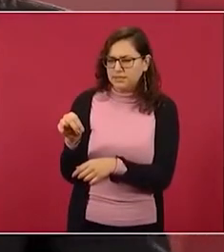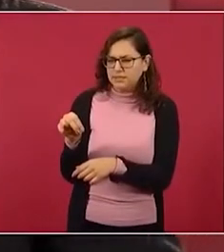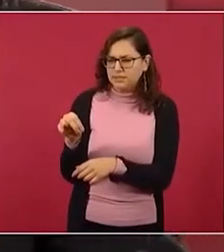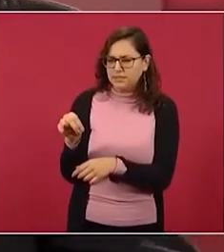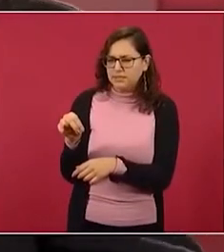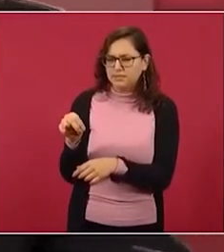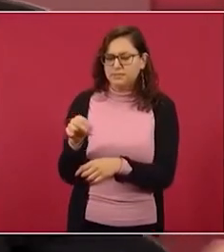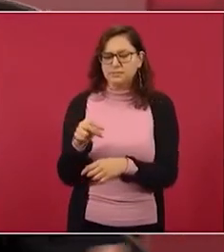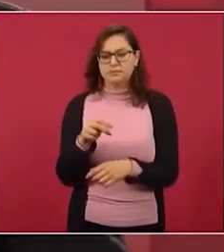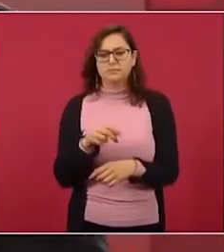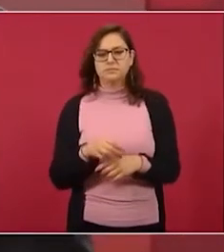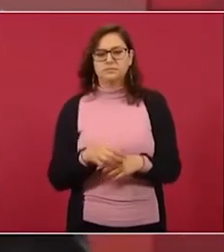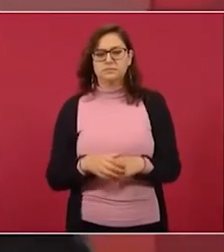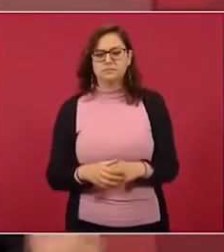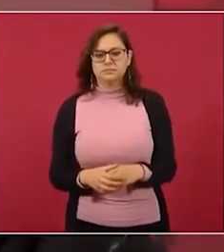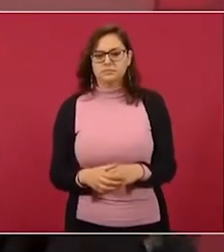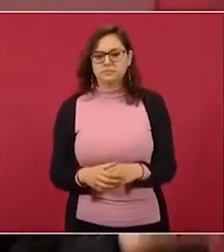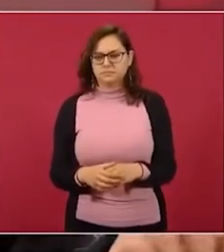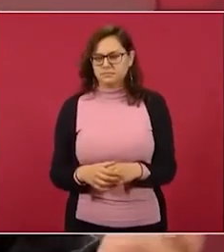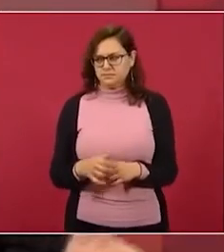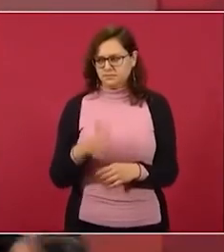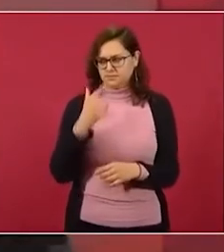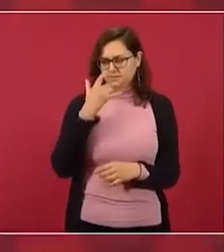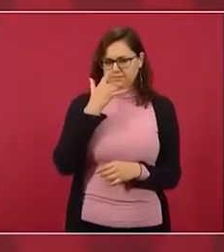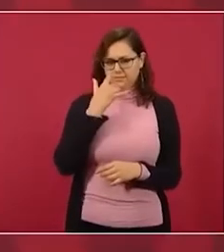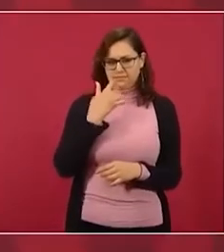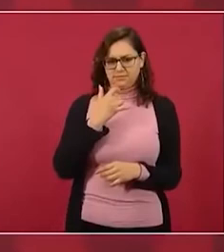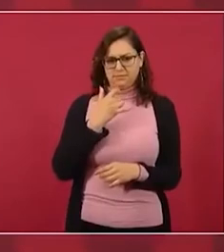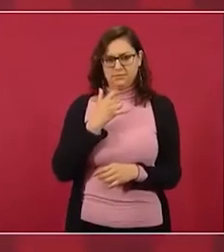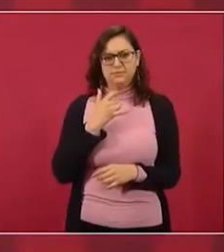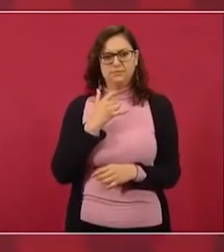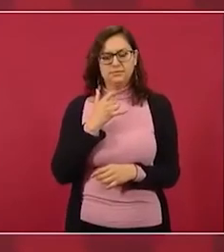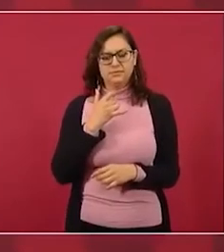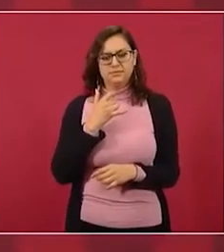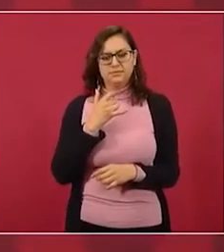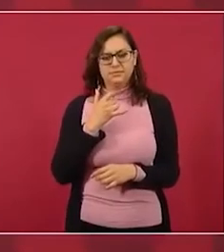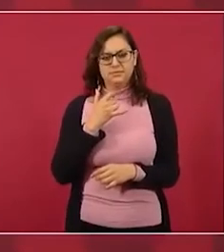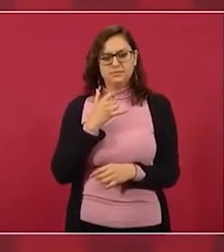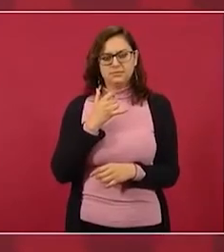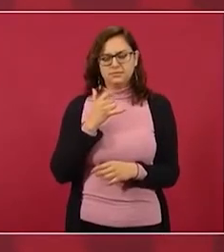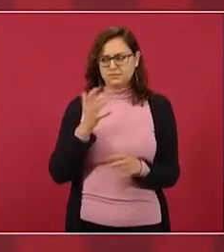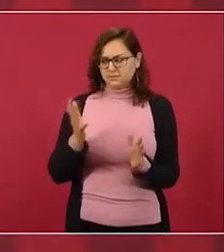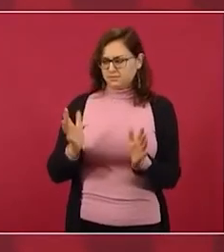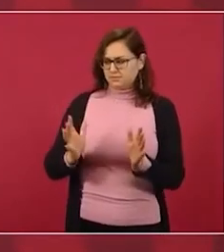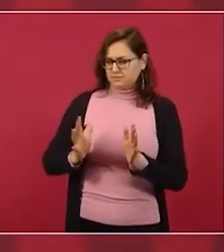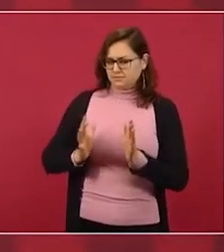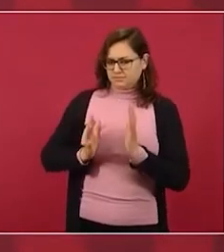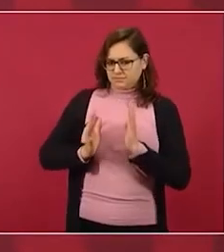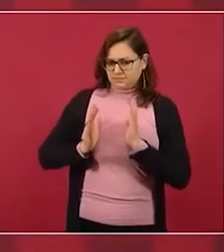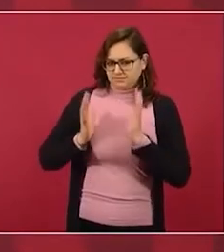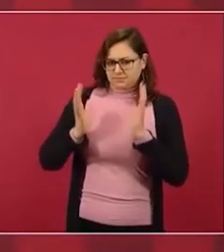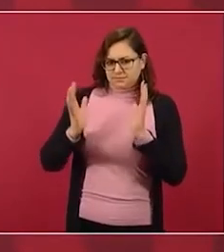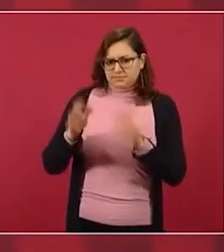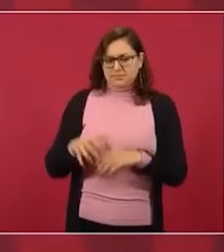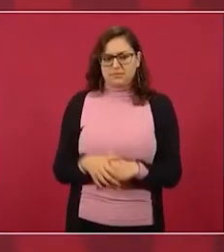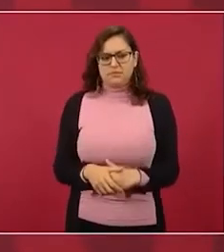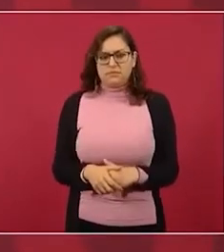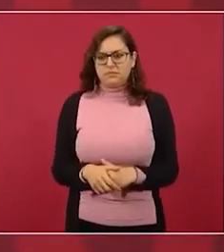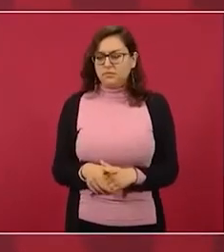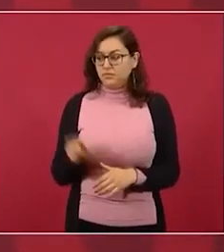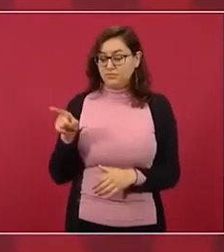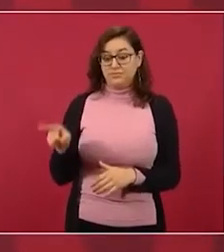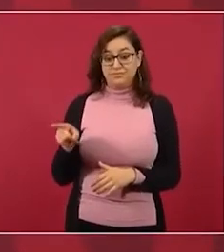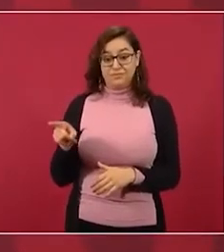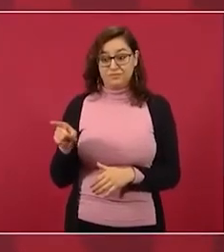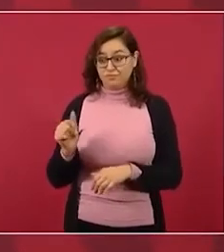PAN de un partido cuando debería ser una